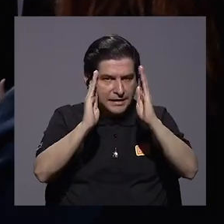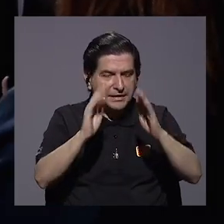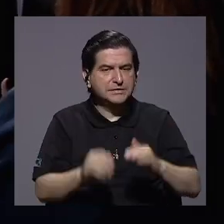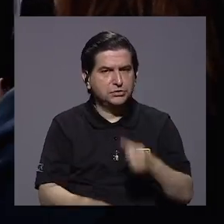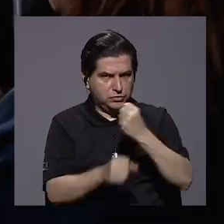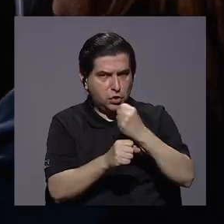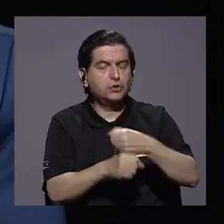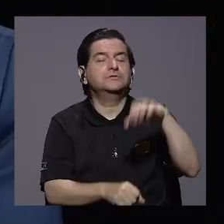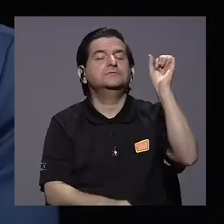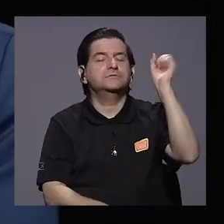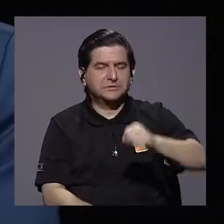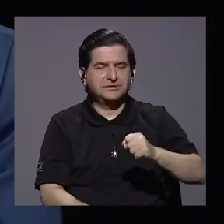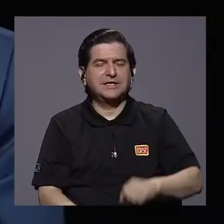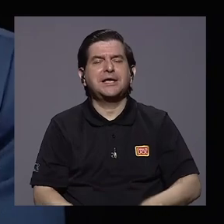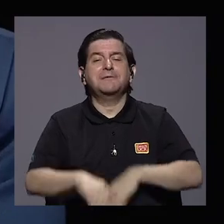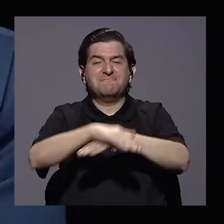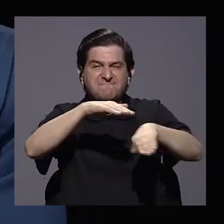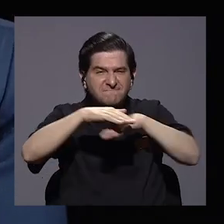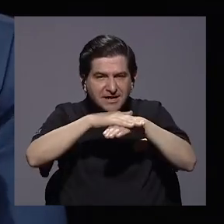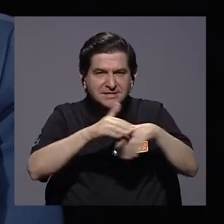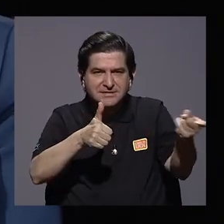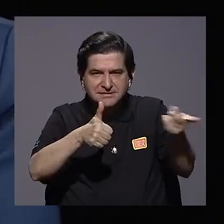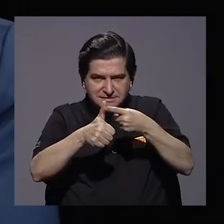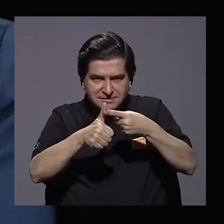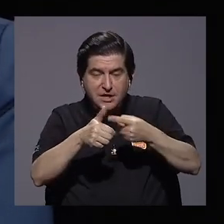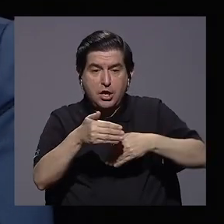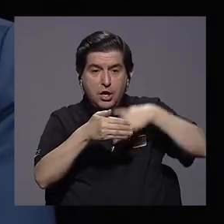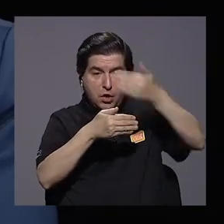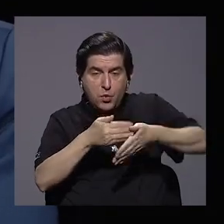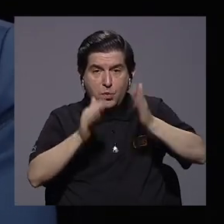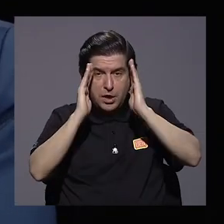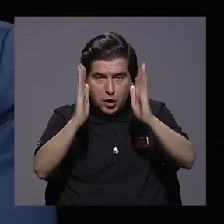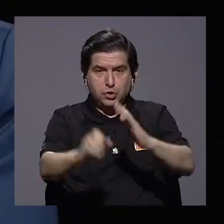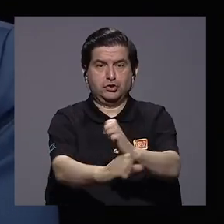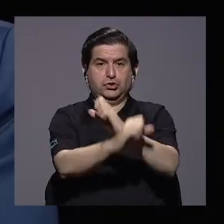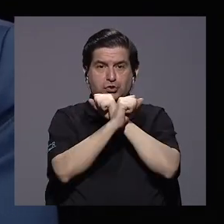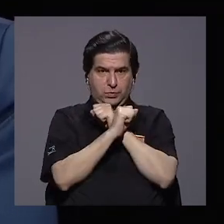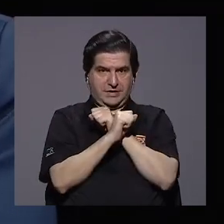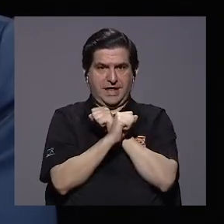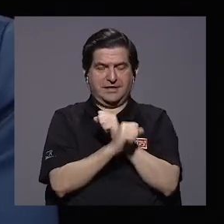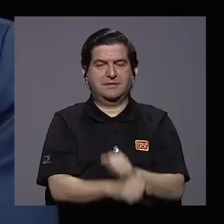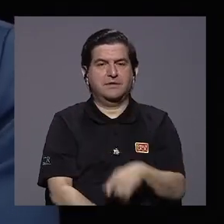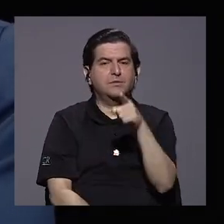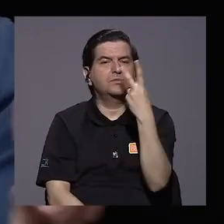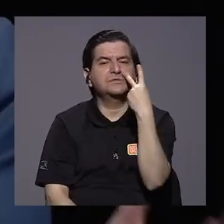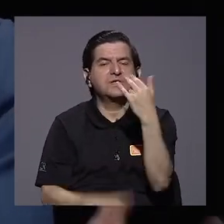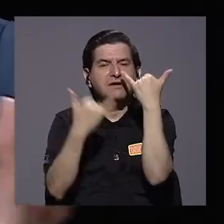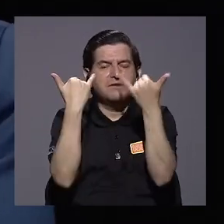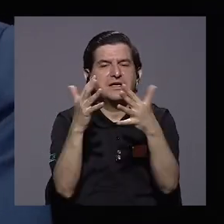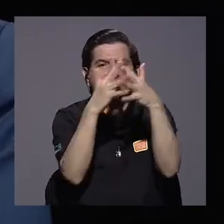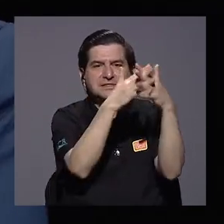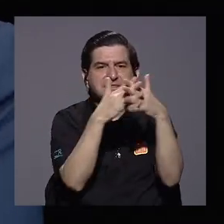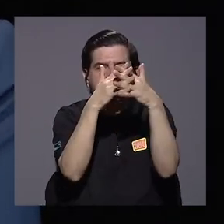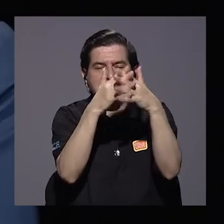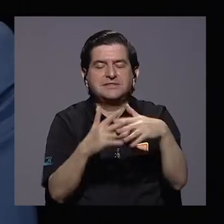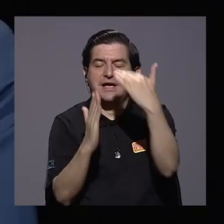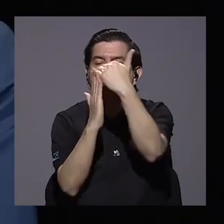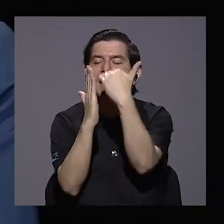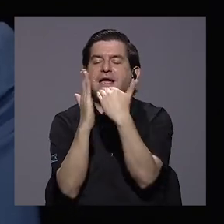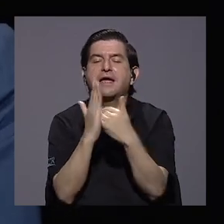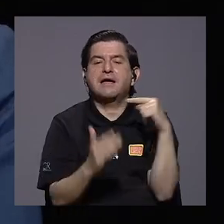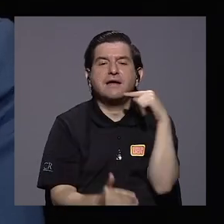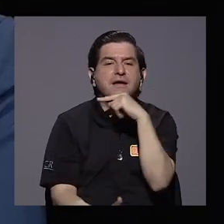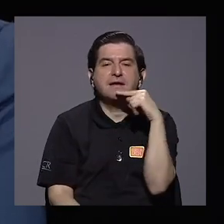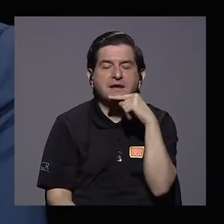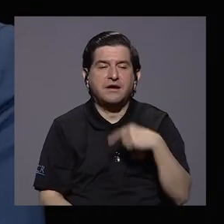Atención al empleo es fundamental. Seguido de atención a la seguridad. Cuando usted ve que ya Estados Unidos nos puso en la lista